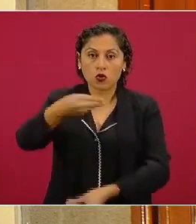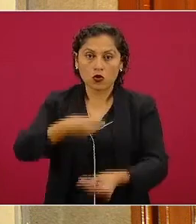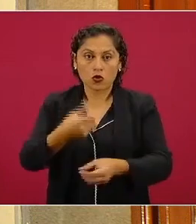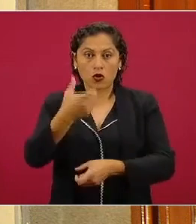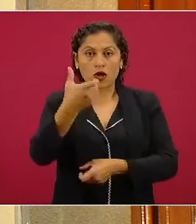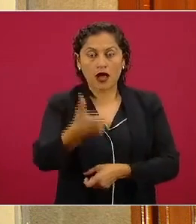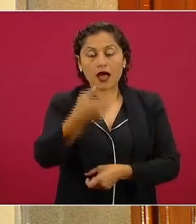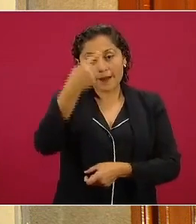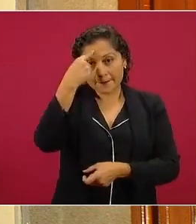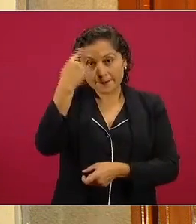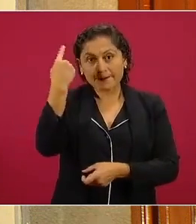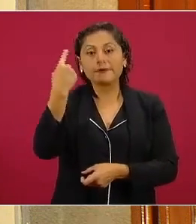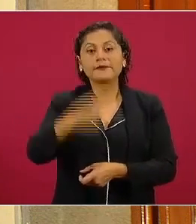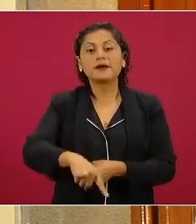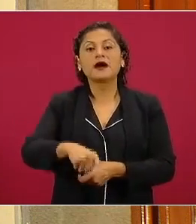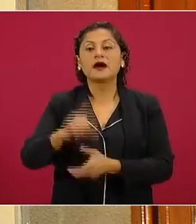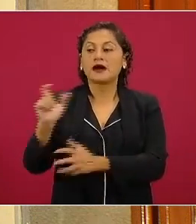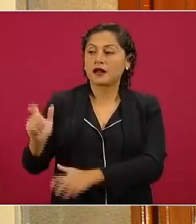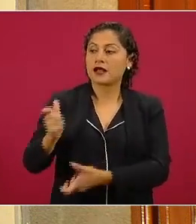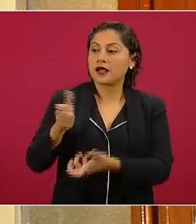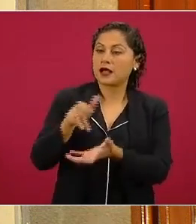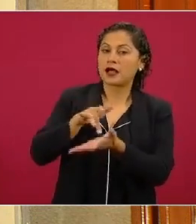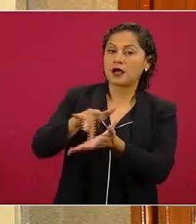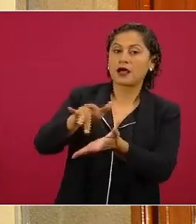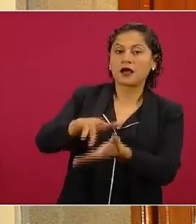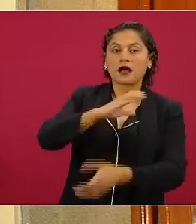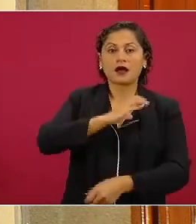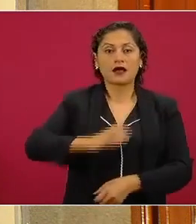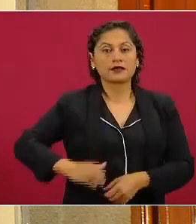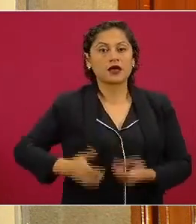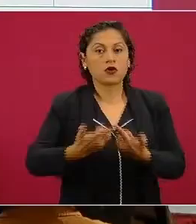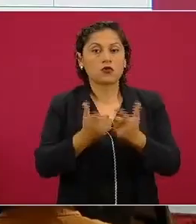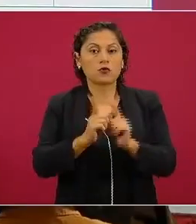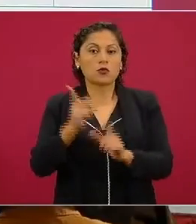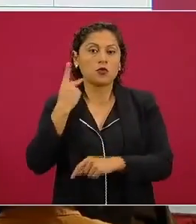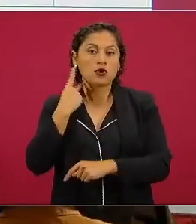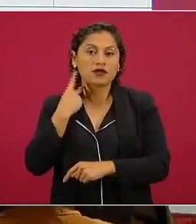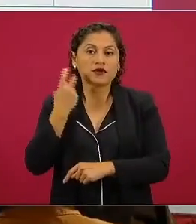presupuesto para favorecer a candidatos y partidos cumplido